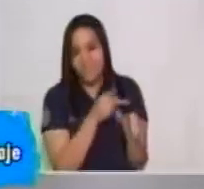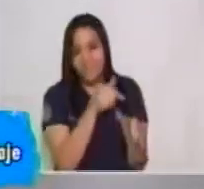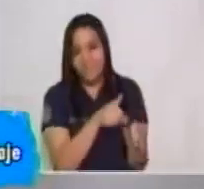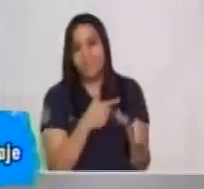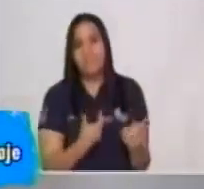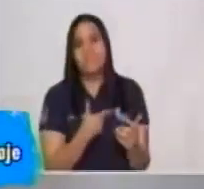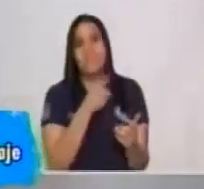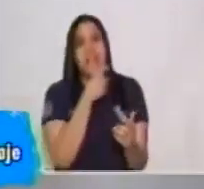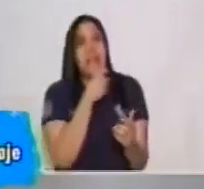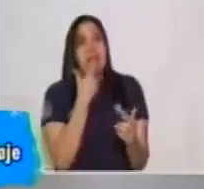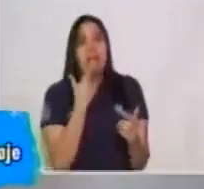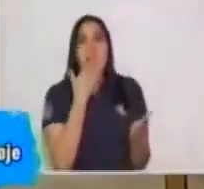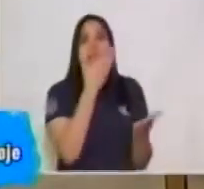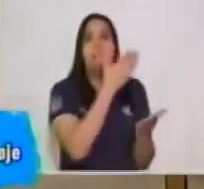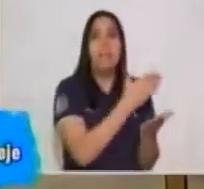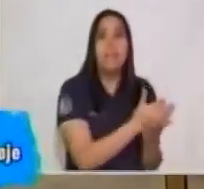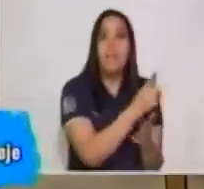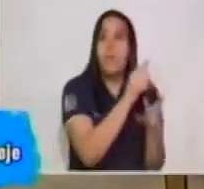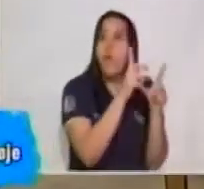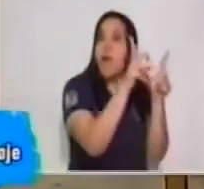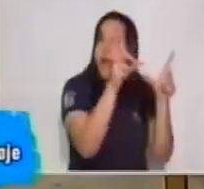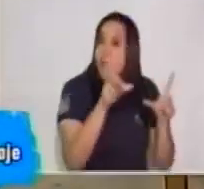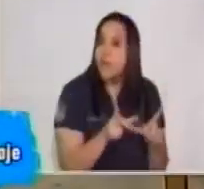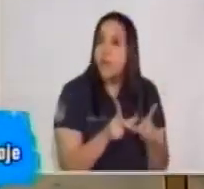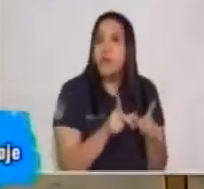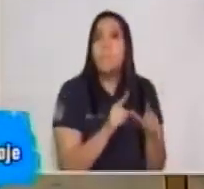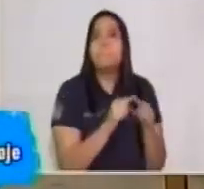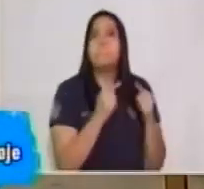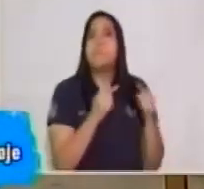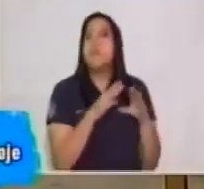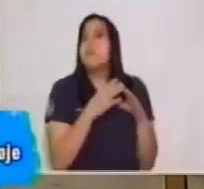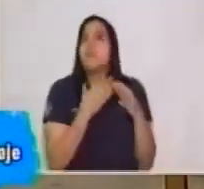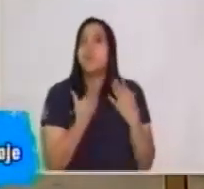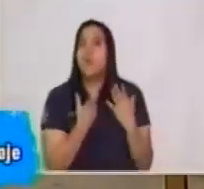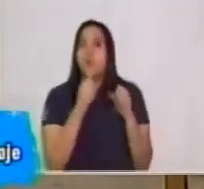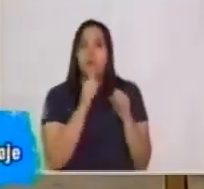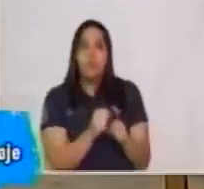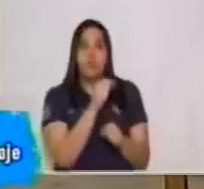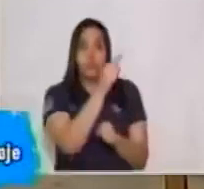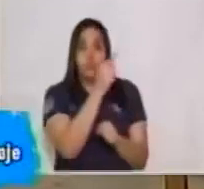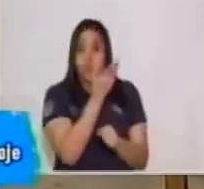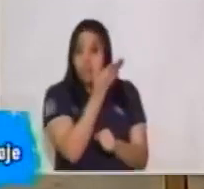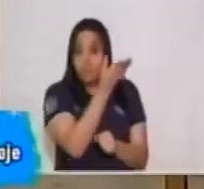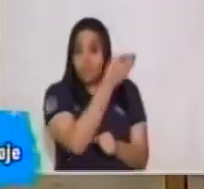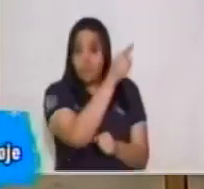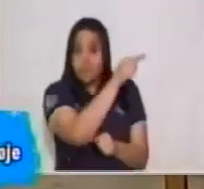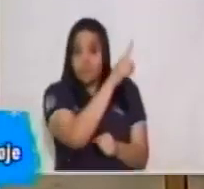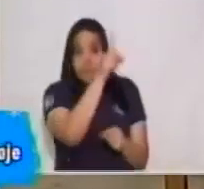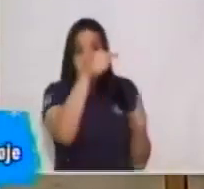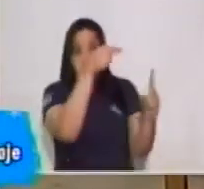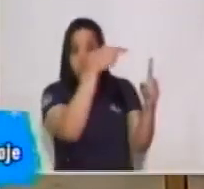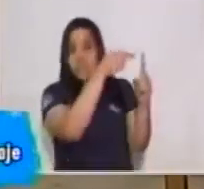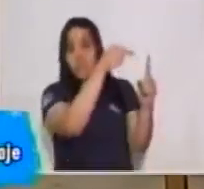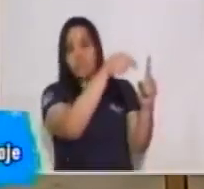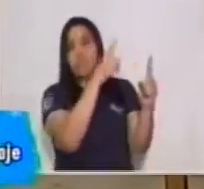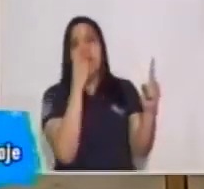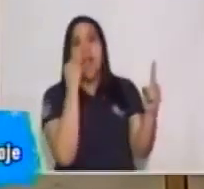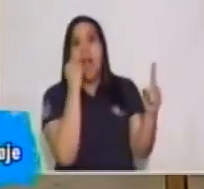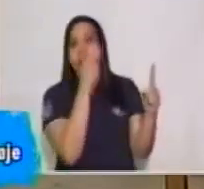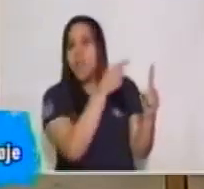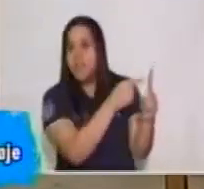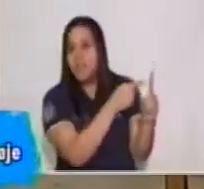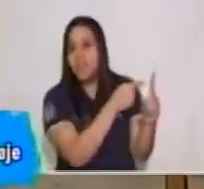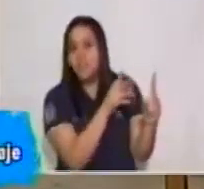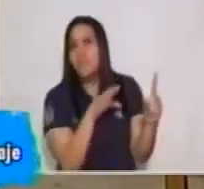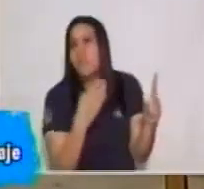¿Quién llegó a pedir el clavo y Don Anselmo? Pero ¿cómo escuchaste tú que se dirigió él a Don Anselmo?